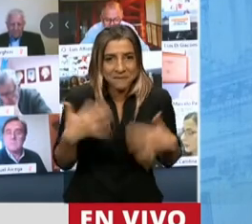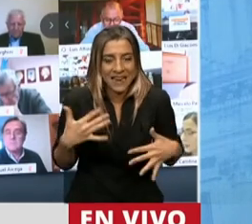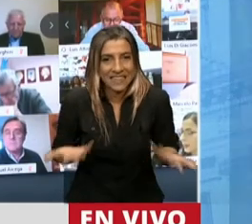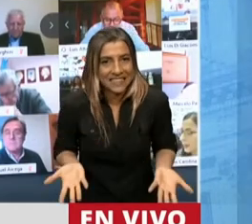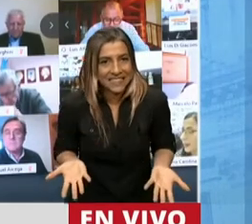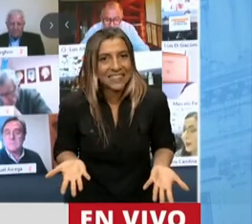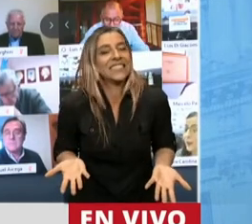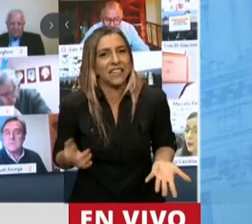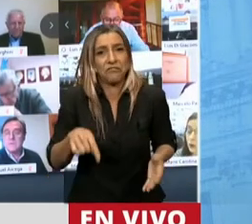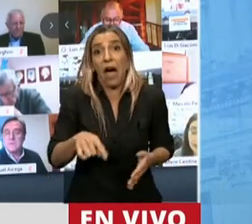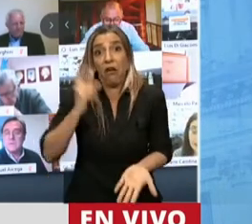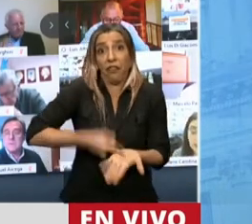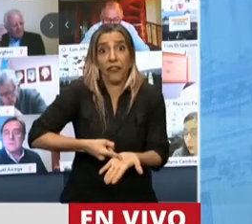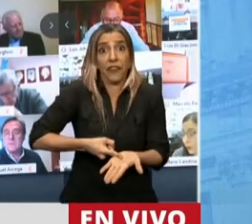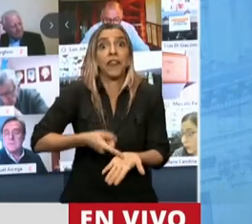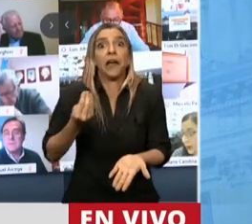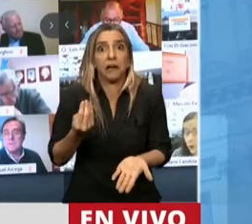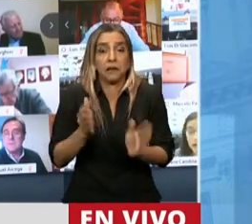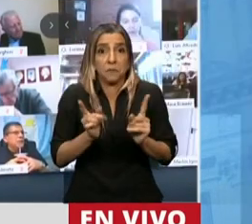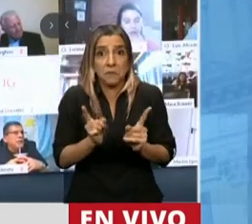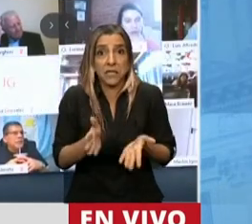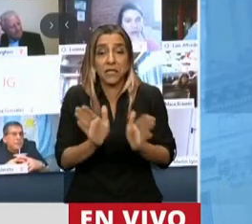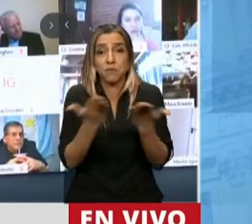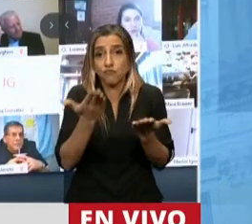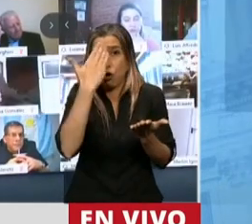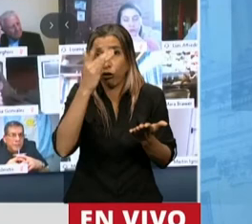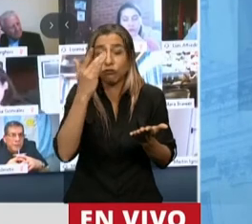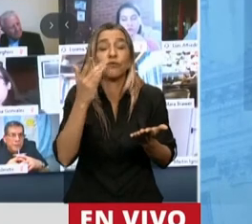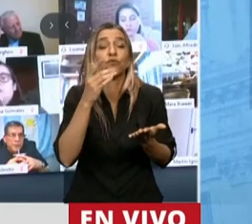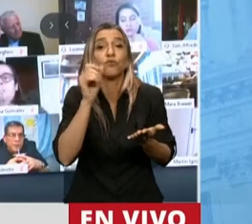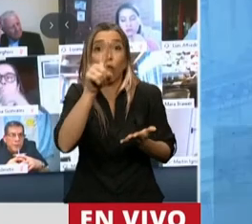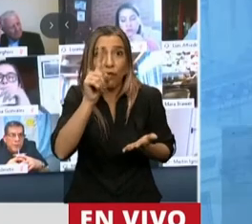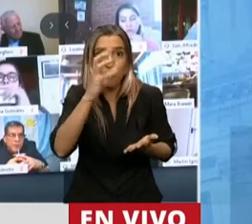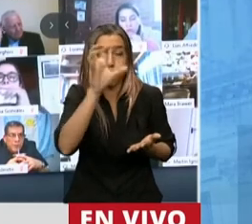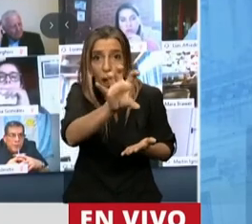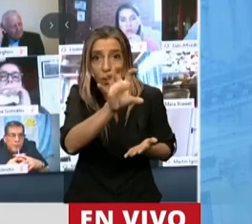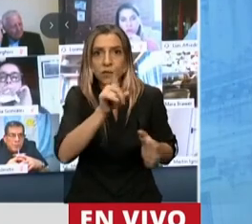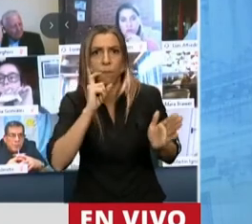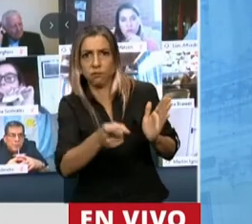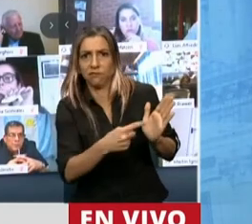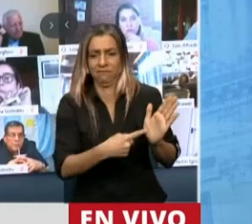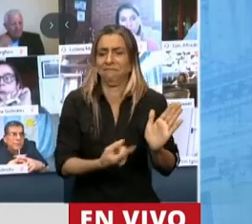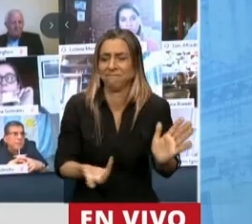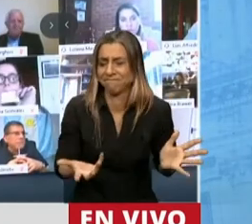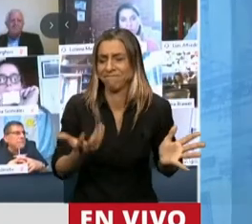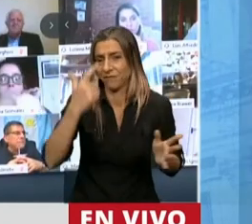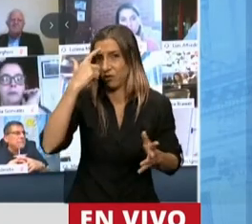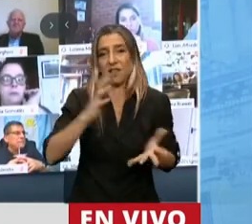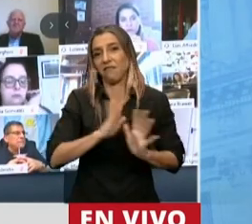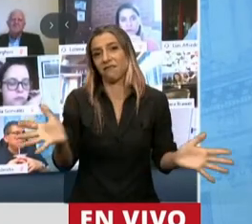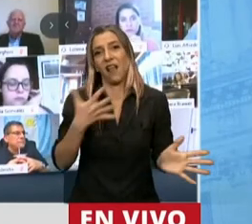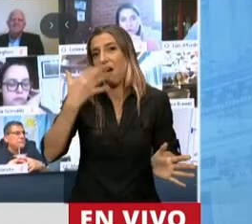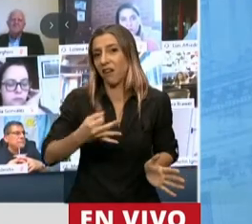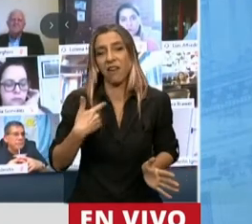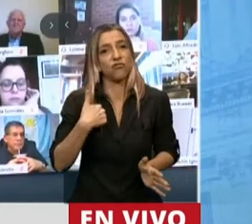Y bueno, y este decreto que anula la Constitución Provincial y la Nacional directamente. Señor Presidente, en nombre de esas familias,